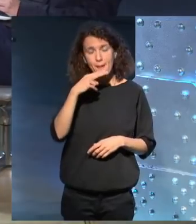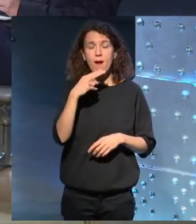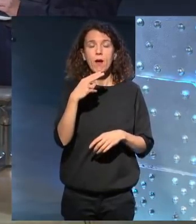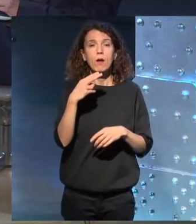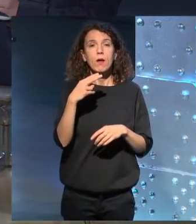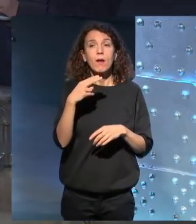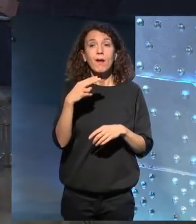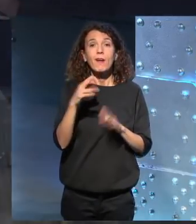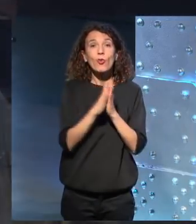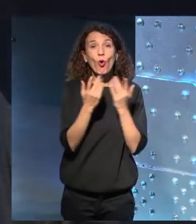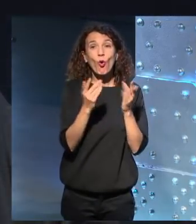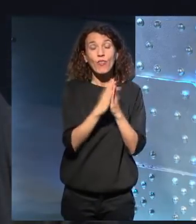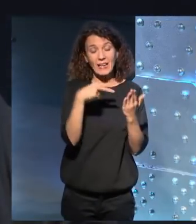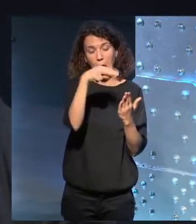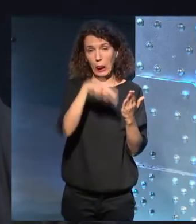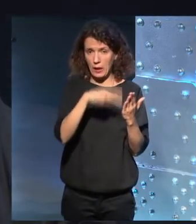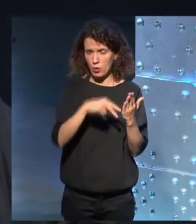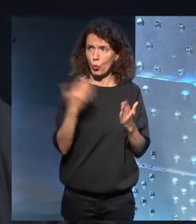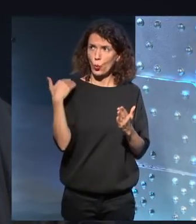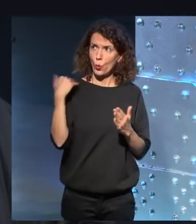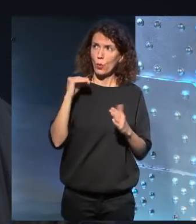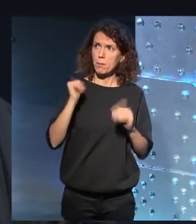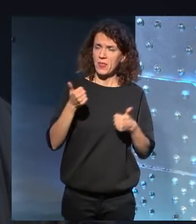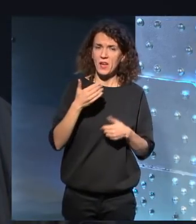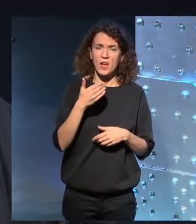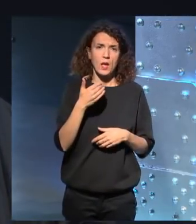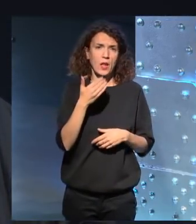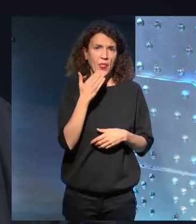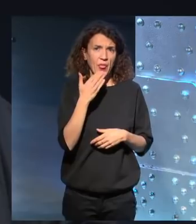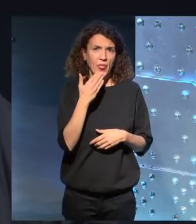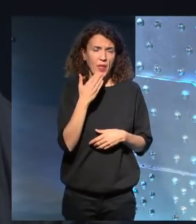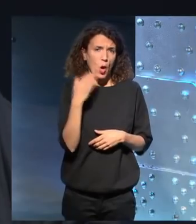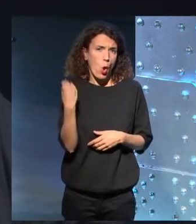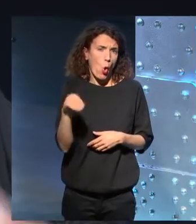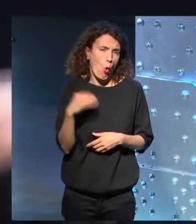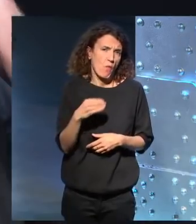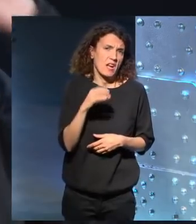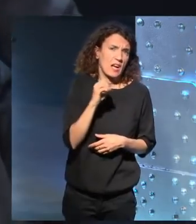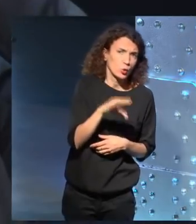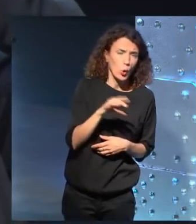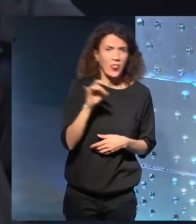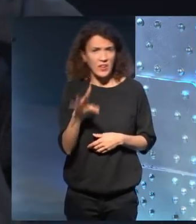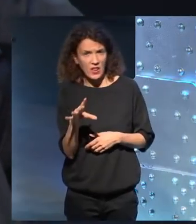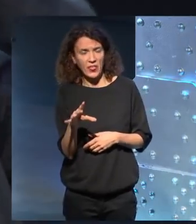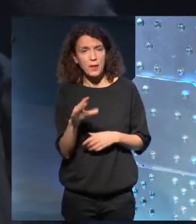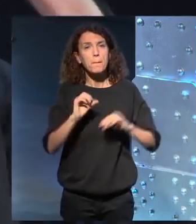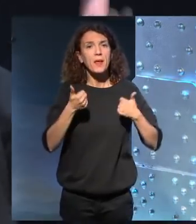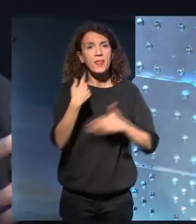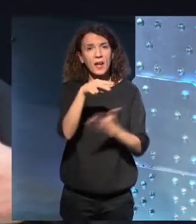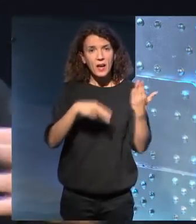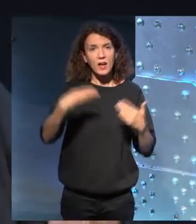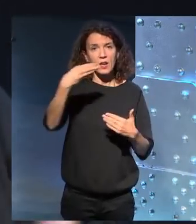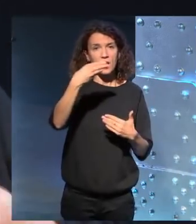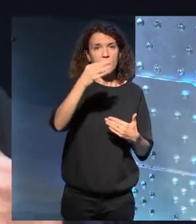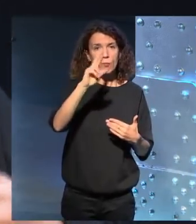novelitas. Yo ya había empezado, no sé, siendo adolescente, 14, 15 años, a leer a